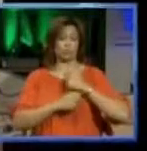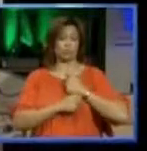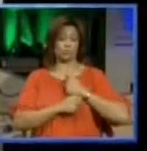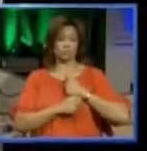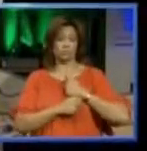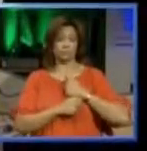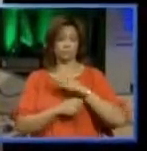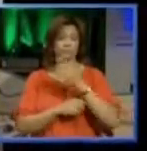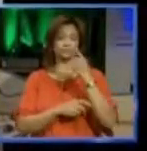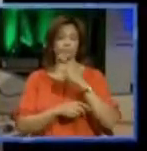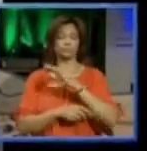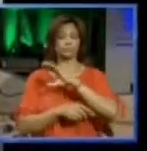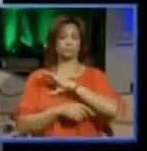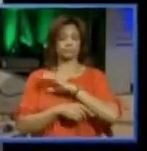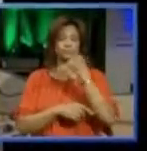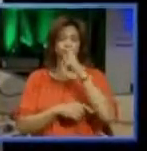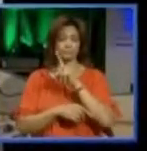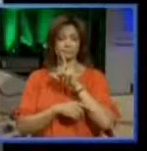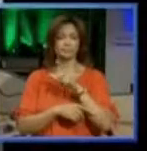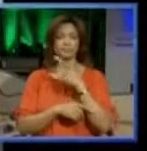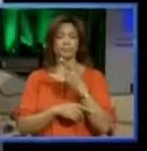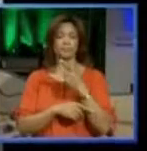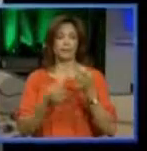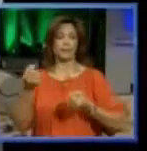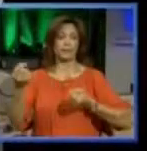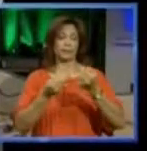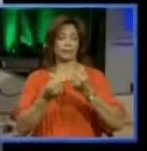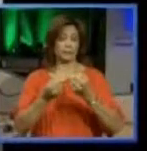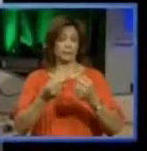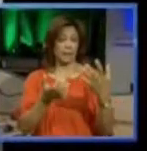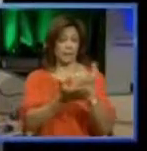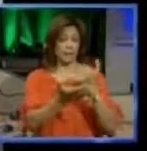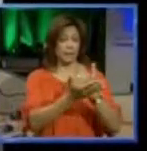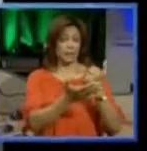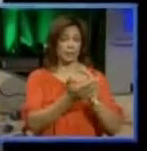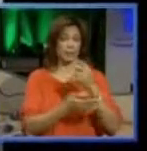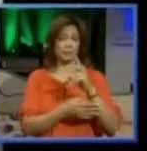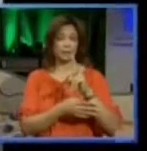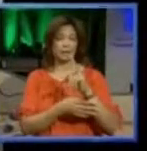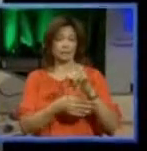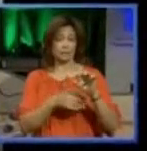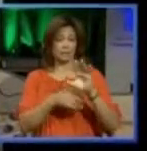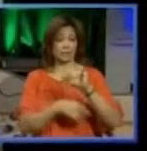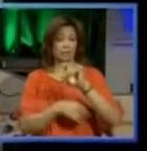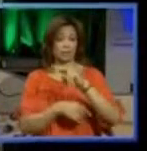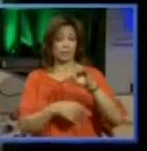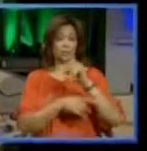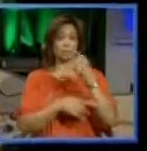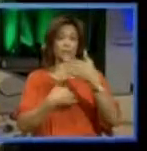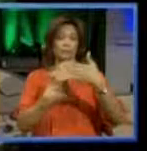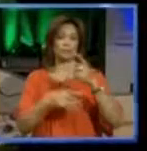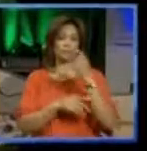y agentes para que los autos que recogían esos kilos que bombardeaban en esta zona